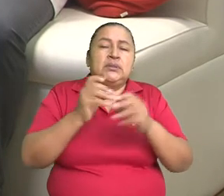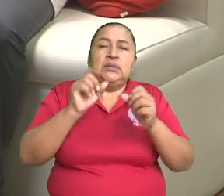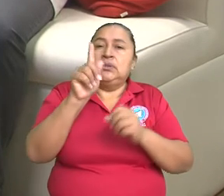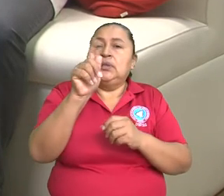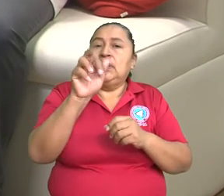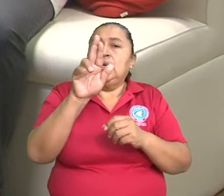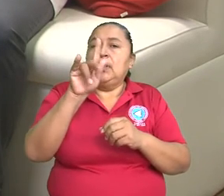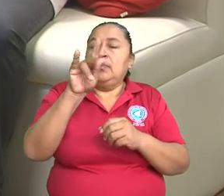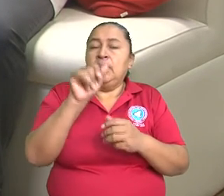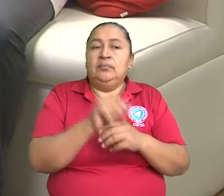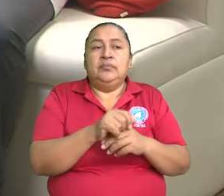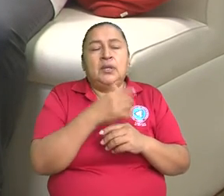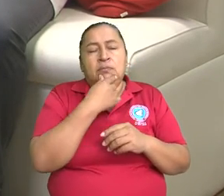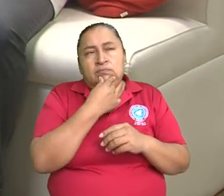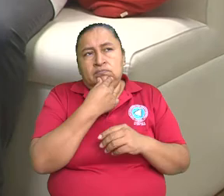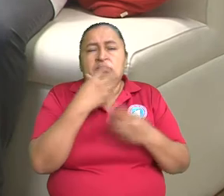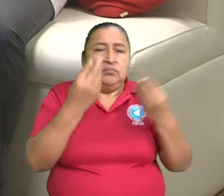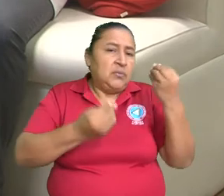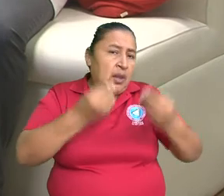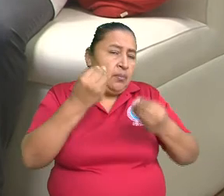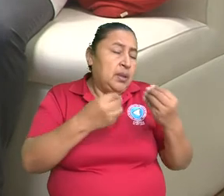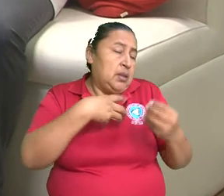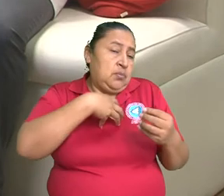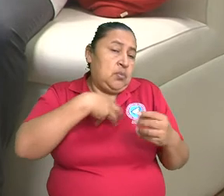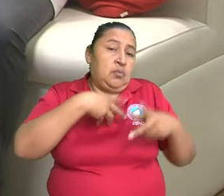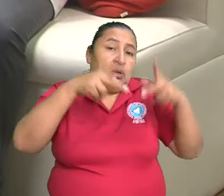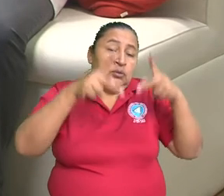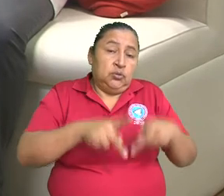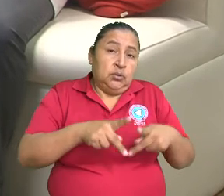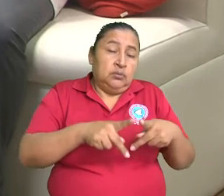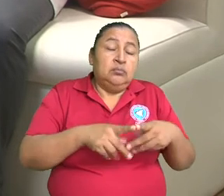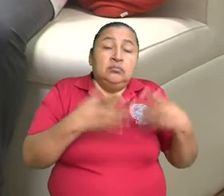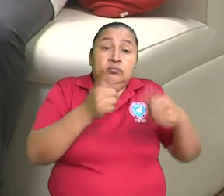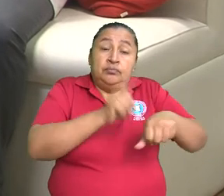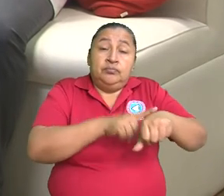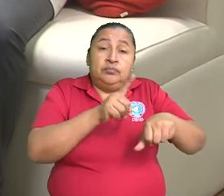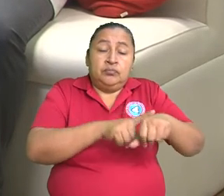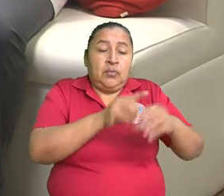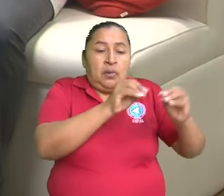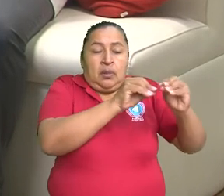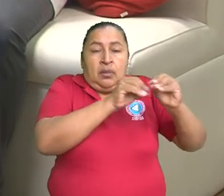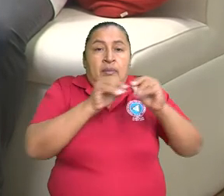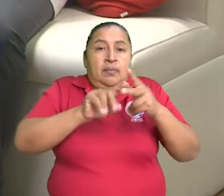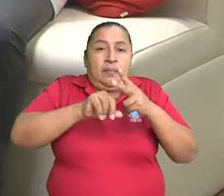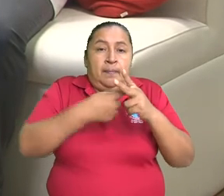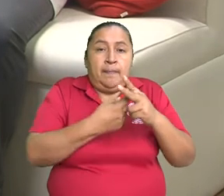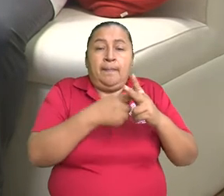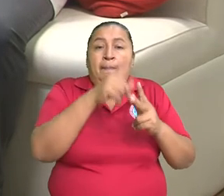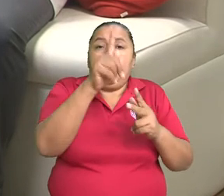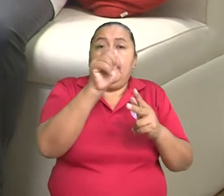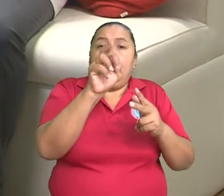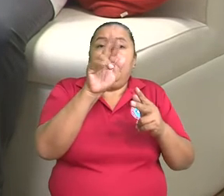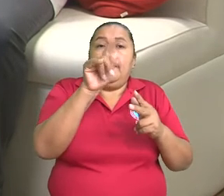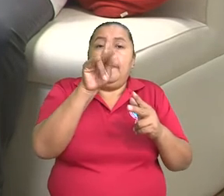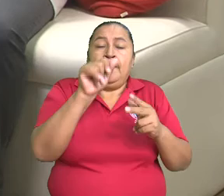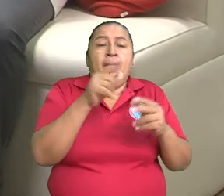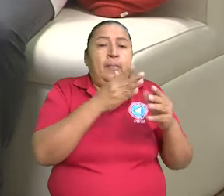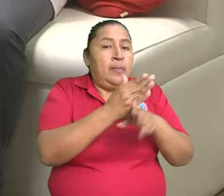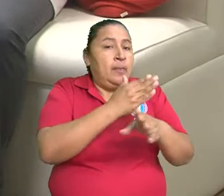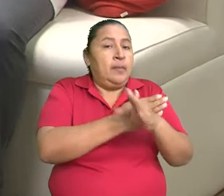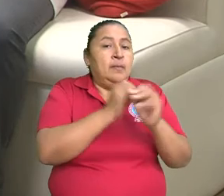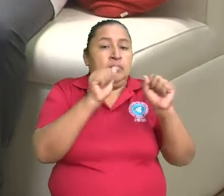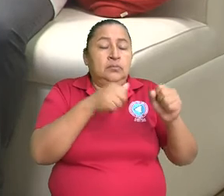depender de la respuesta que va a tener el paciente del tiempo en el que se retrasó el inicio de la fisioterapia. Ya.